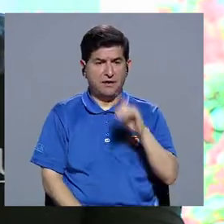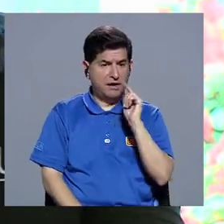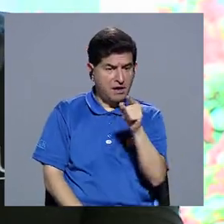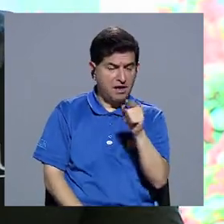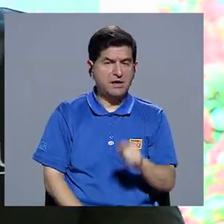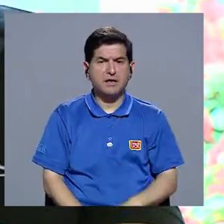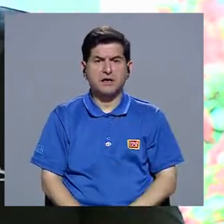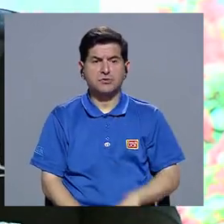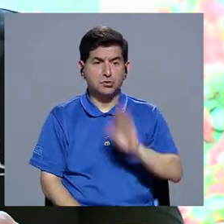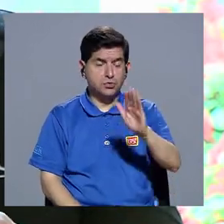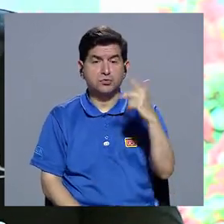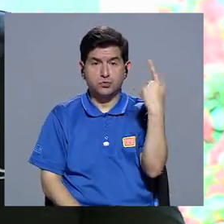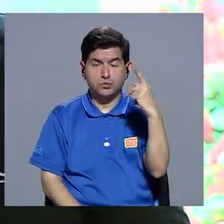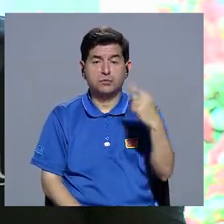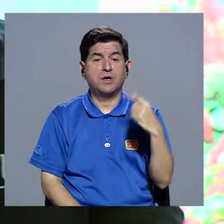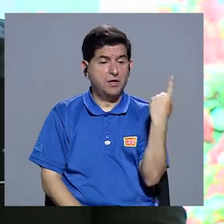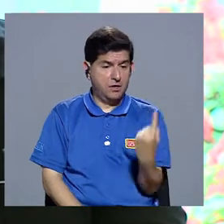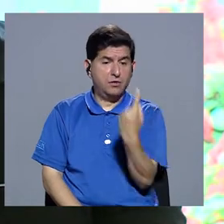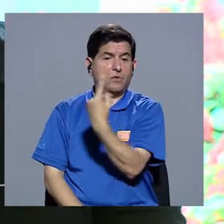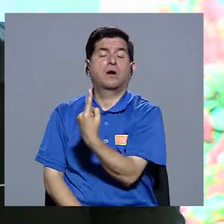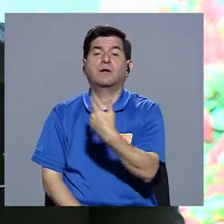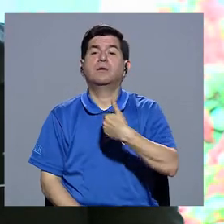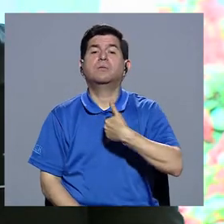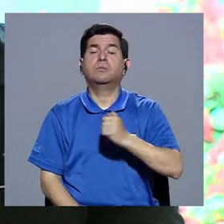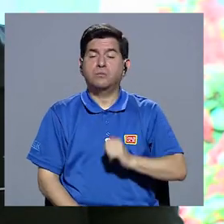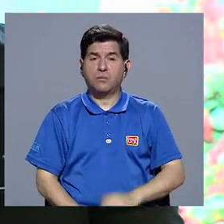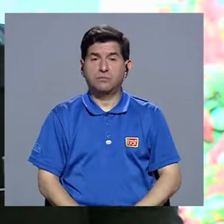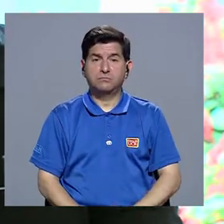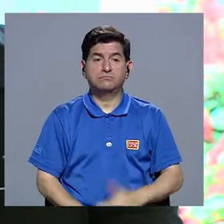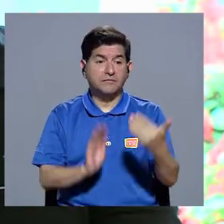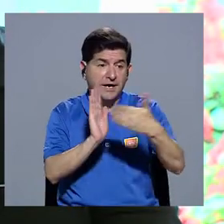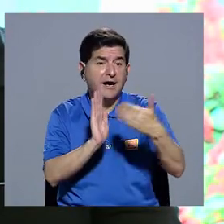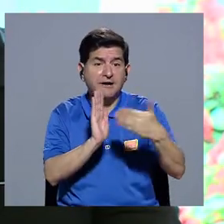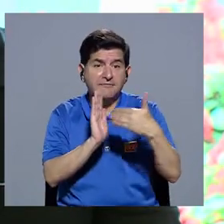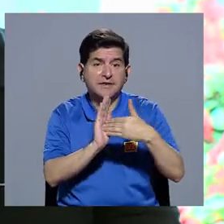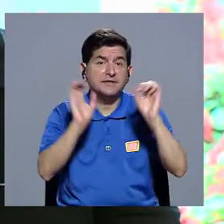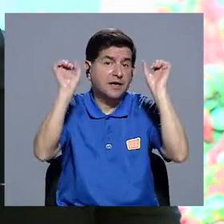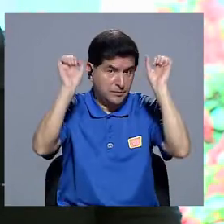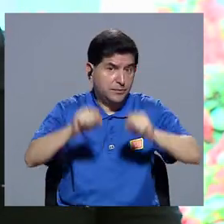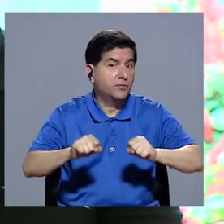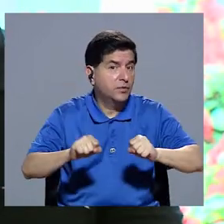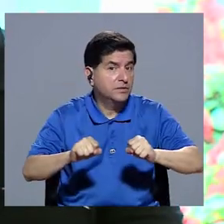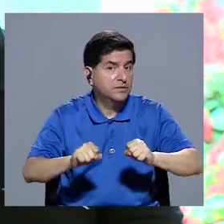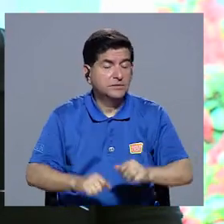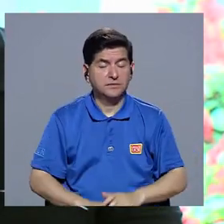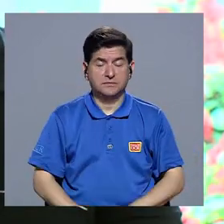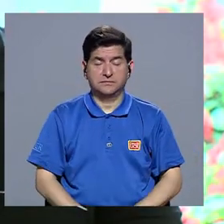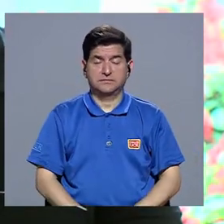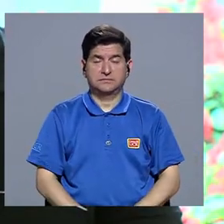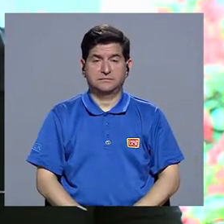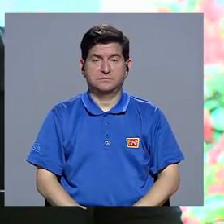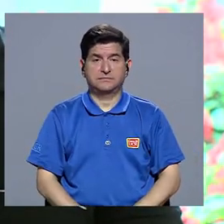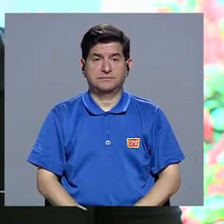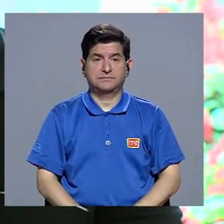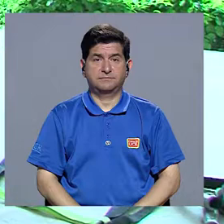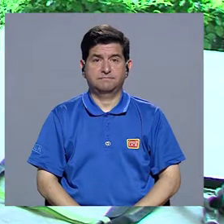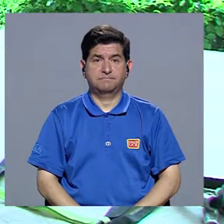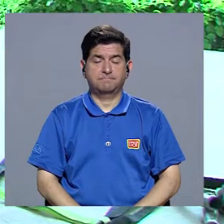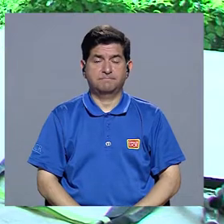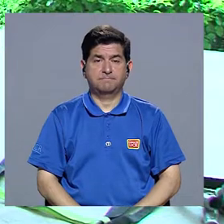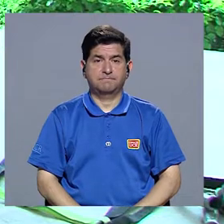correspondientes riesgos, entre otros, que puede, ¿verdad?, afectar a una u otra persona o a la población. Ok.